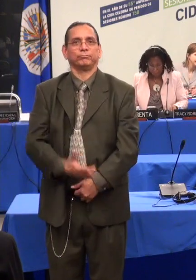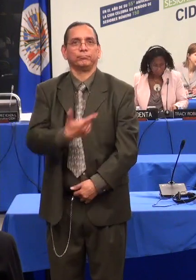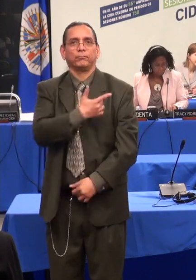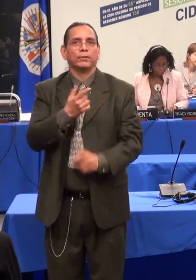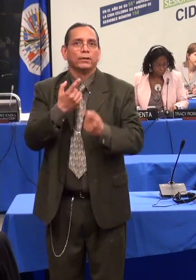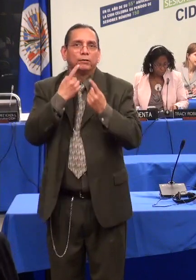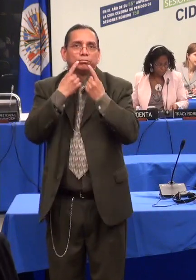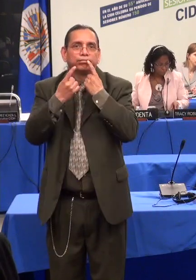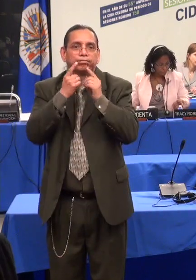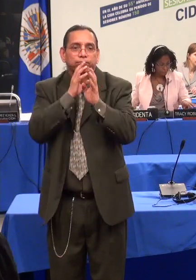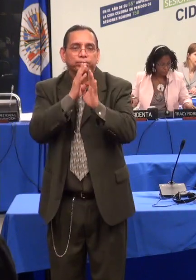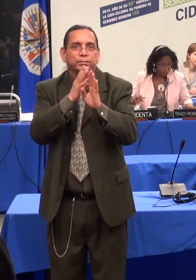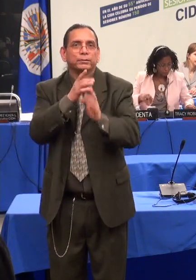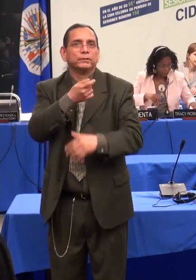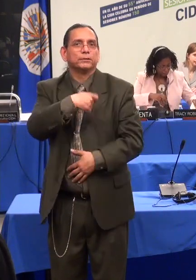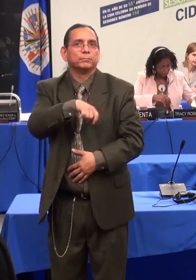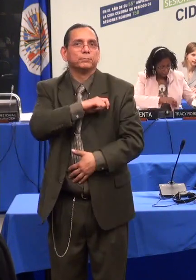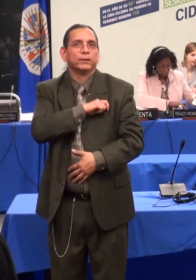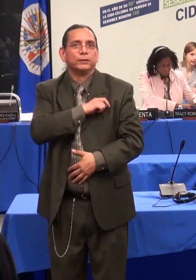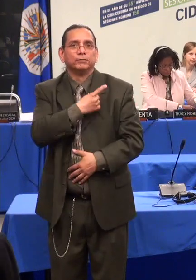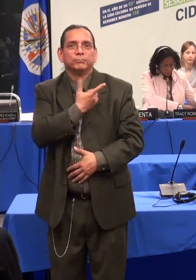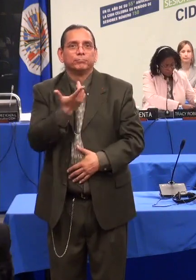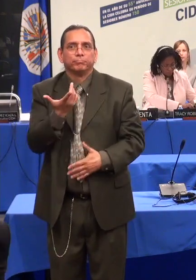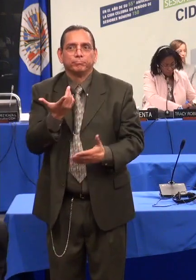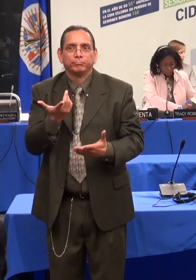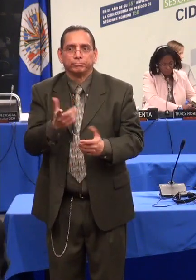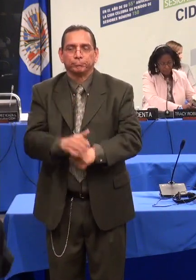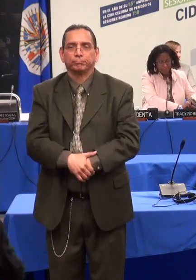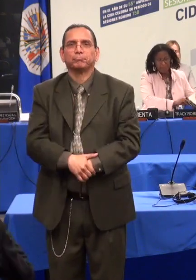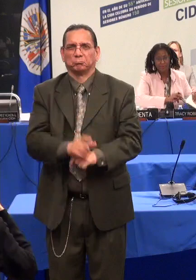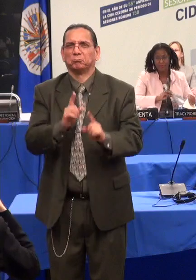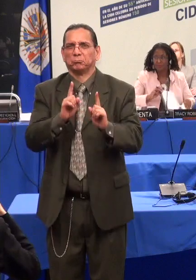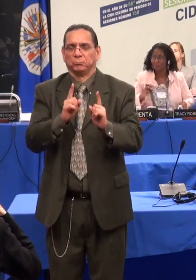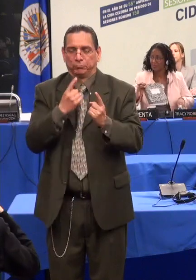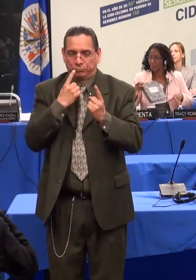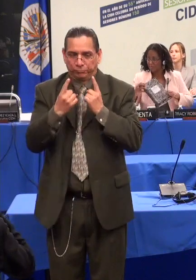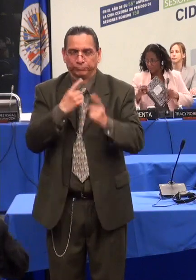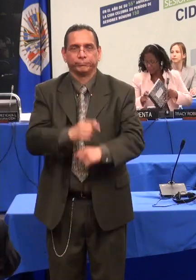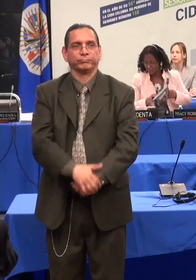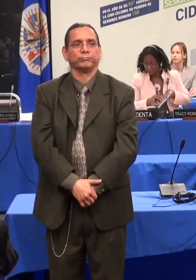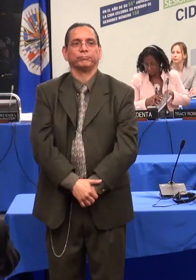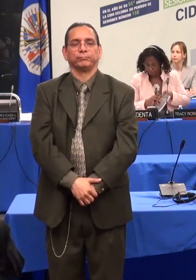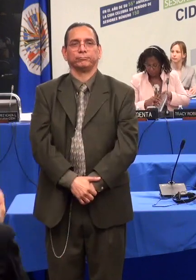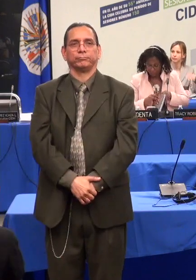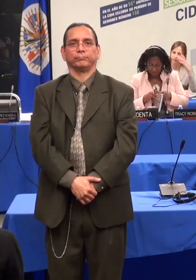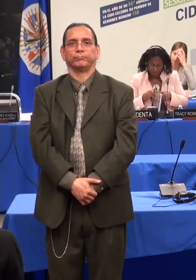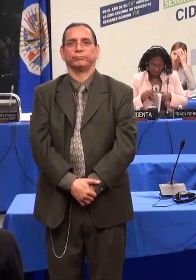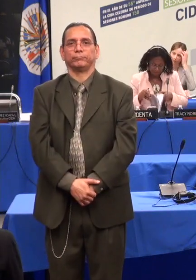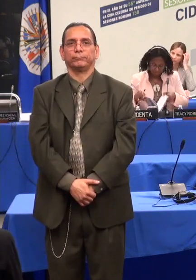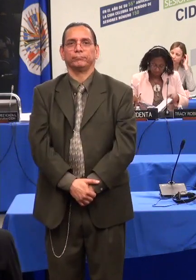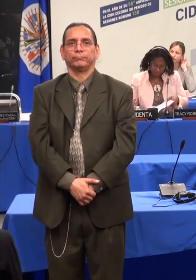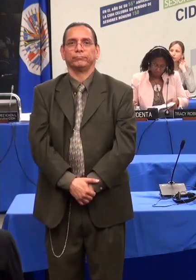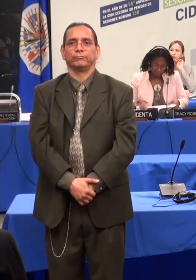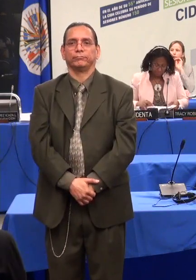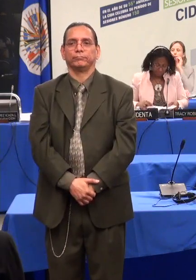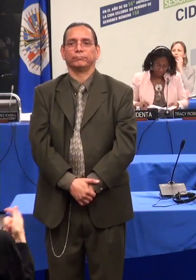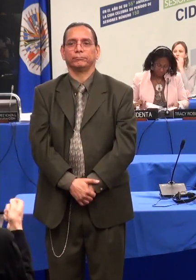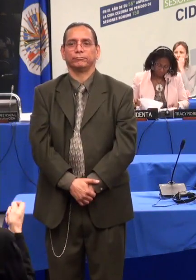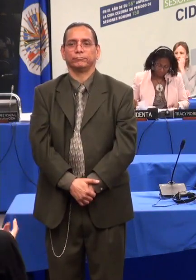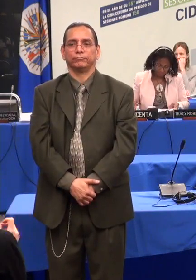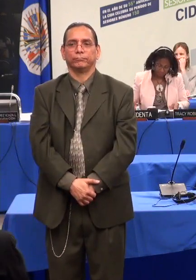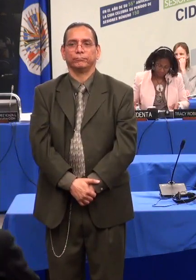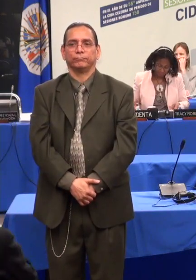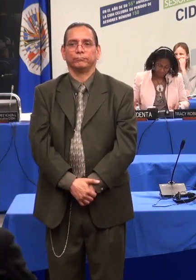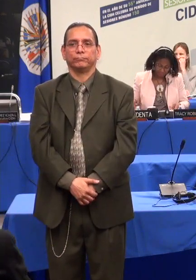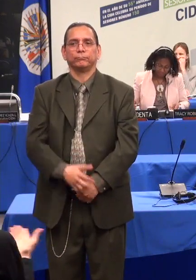del gobierno colombiano. Mi nombre es Andrea Parra, soy abogada y directora del Programa de Acción por la Igualdad y la Inclusión Social